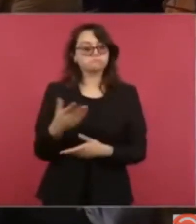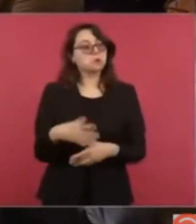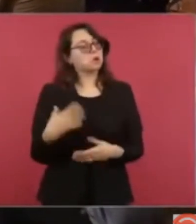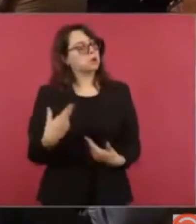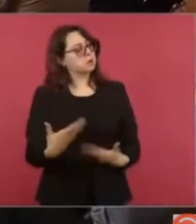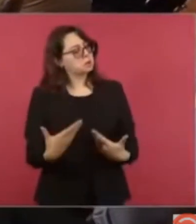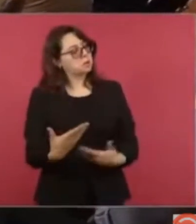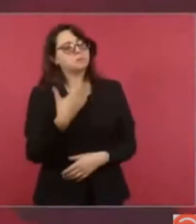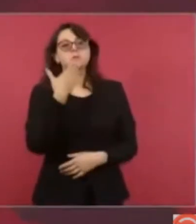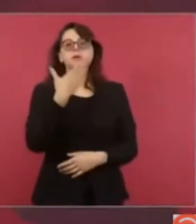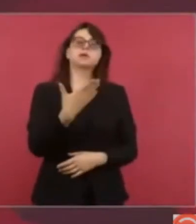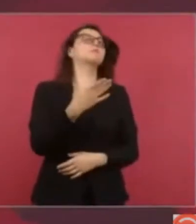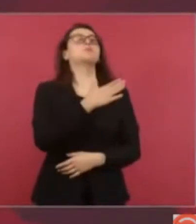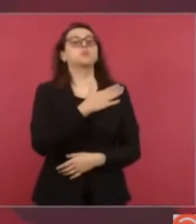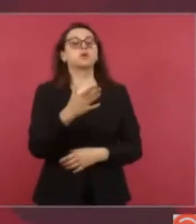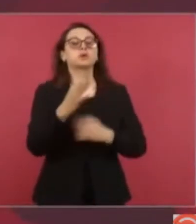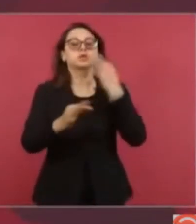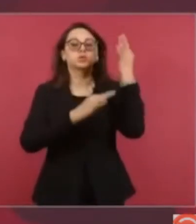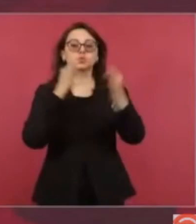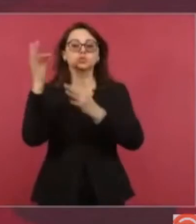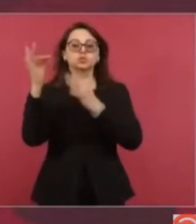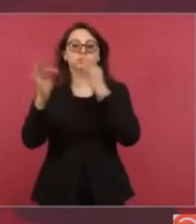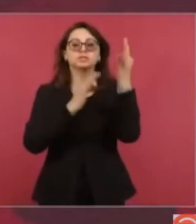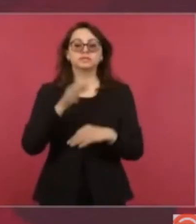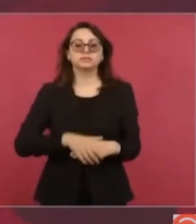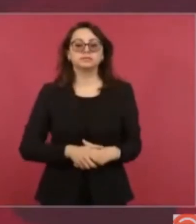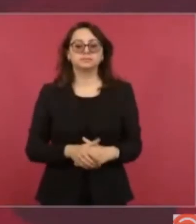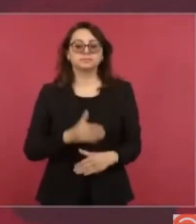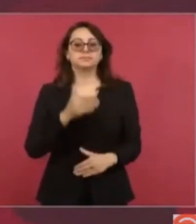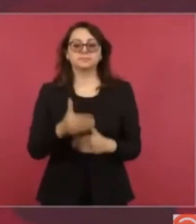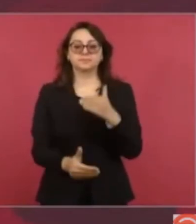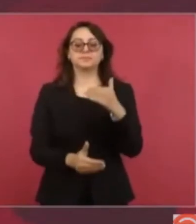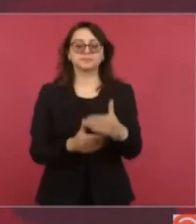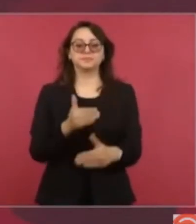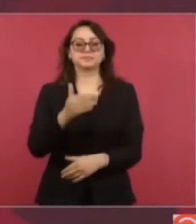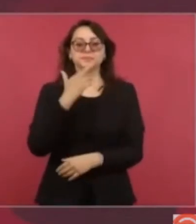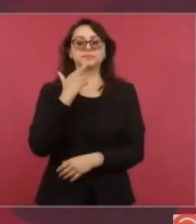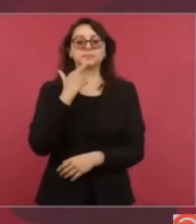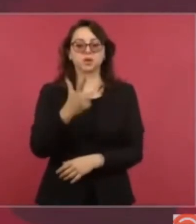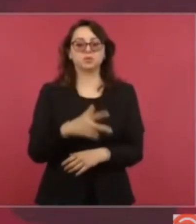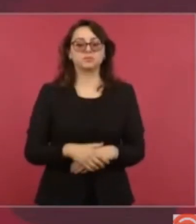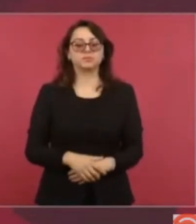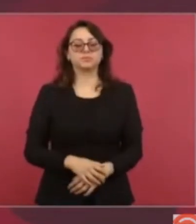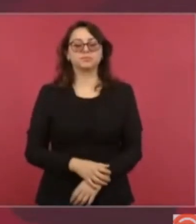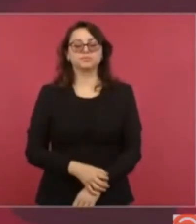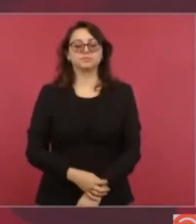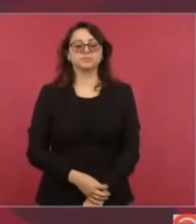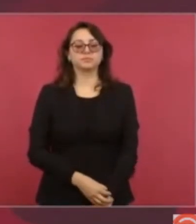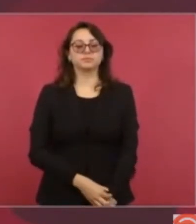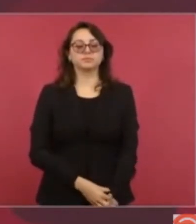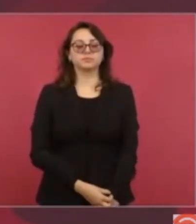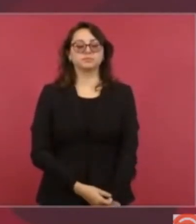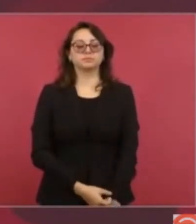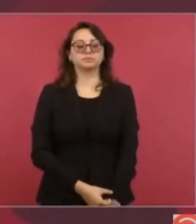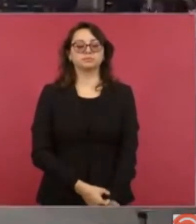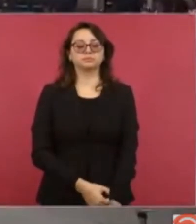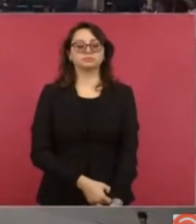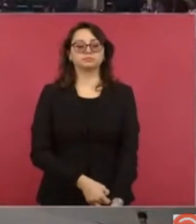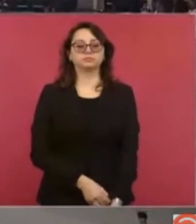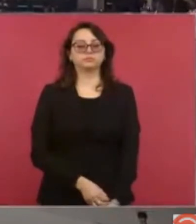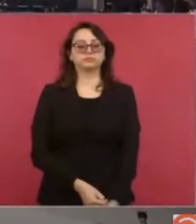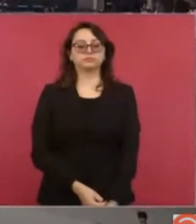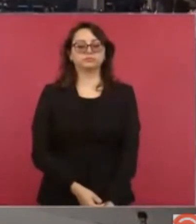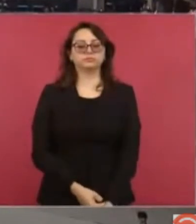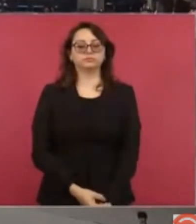es un avance. Eso es lo que te puedo comentar. Presidente, el derrame